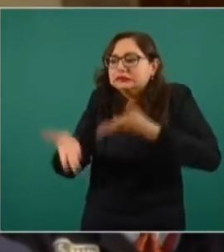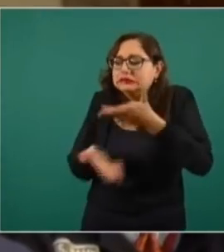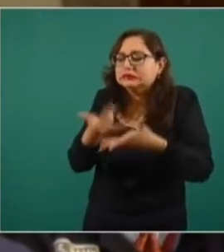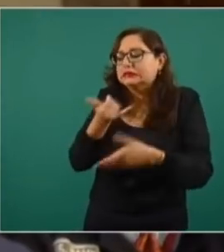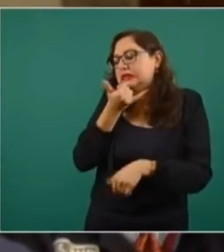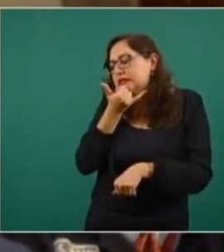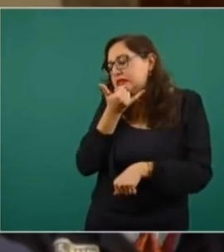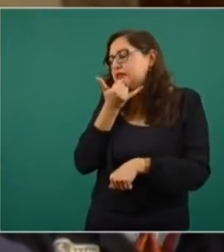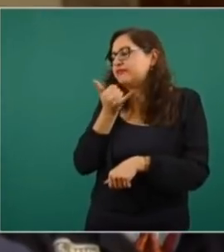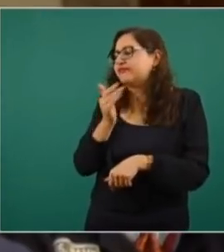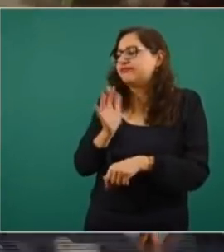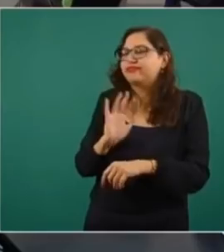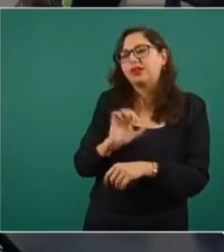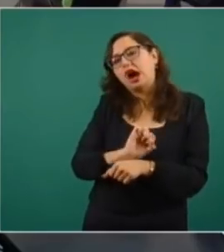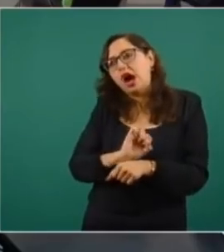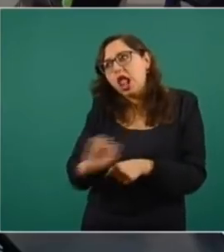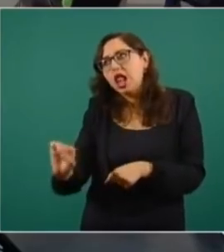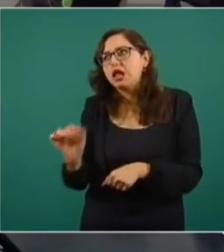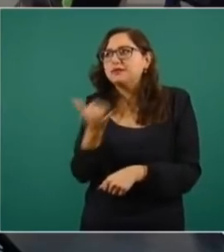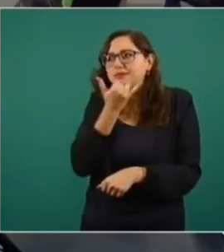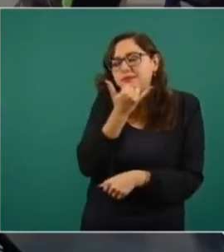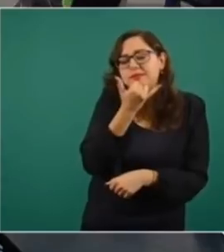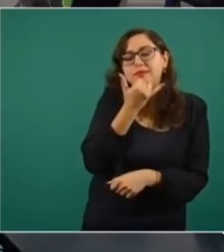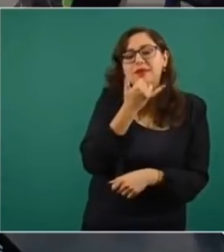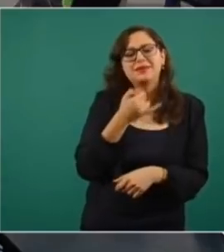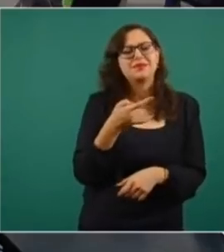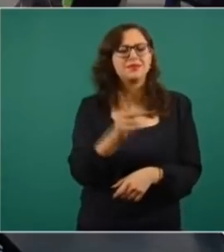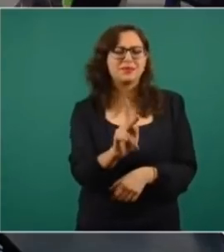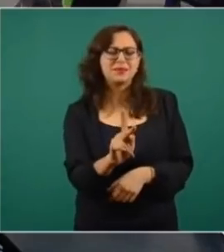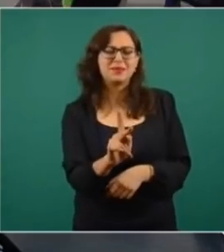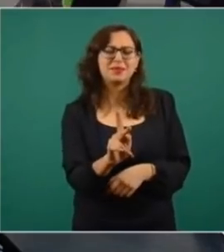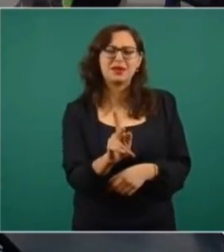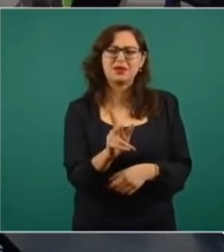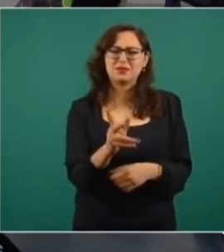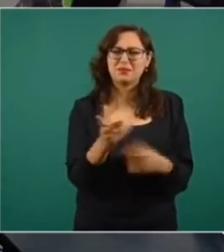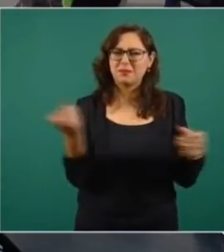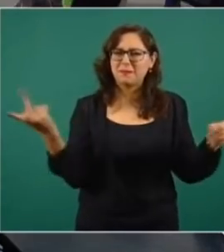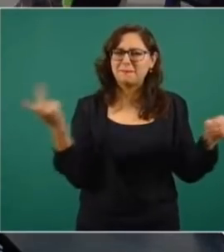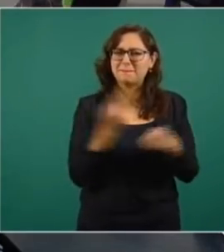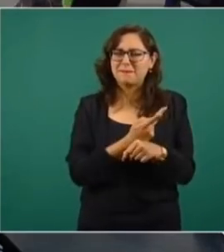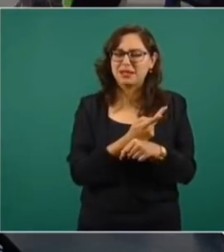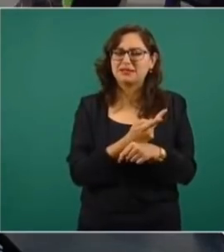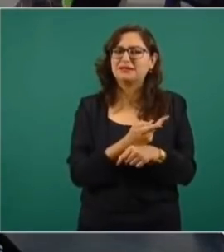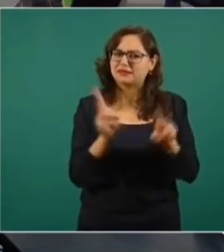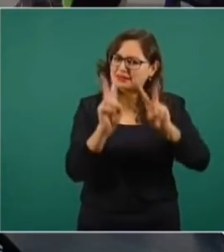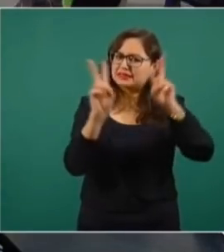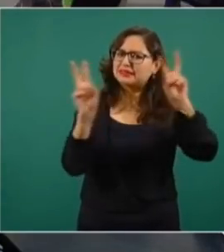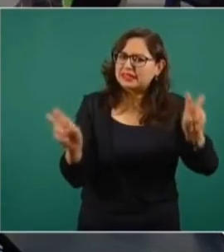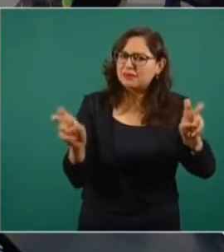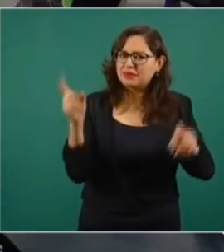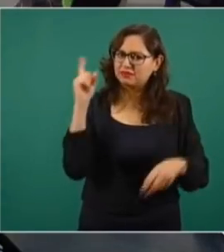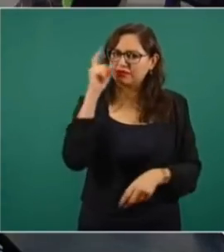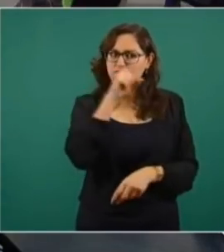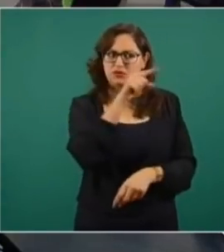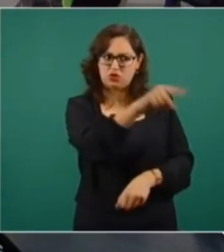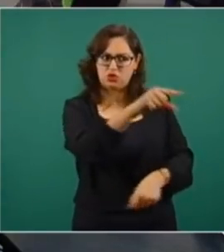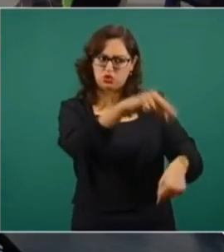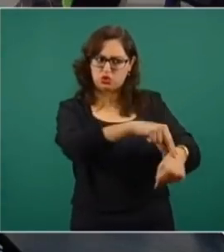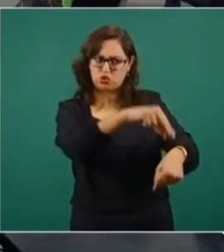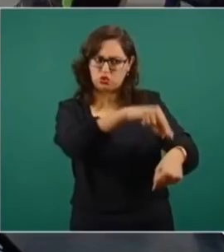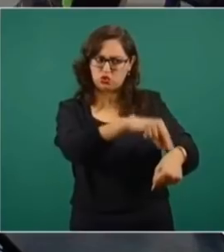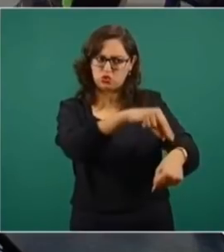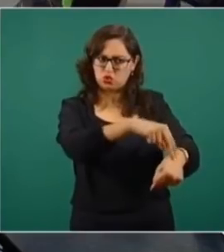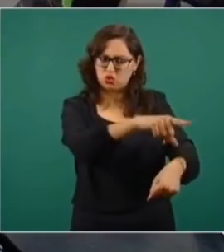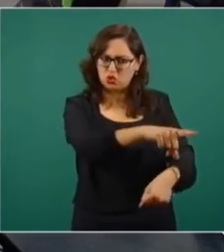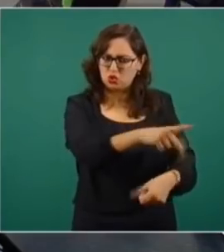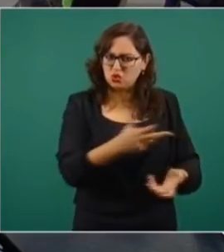enfocar más allá si se ha reconvenido o no. Este tipo de cosas son delicadas porque es un doctor, no es